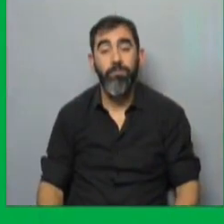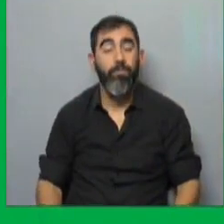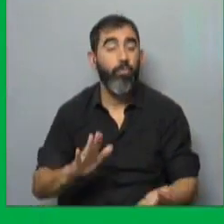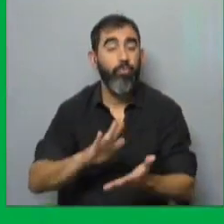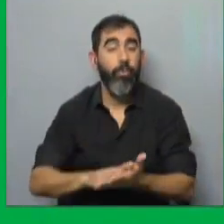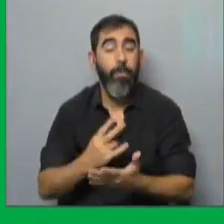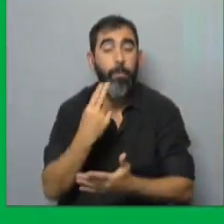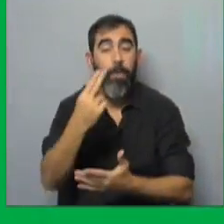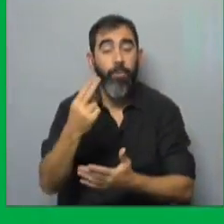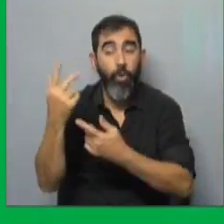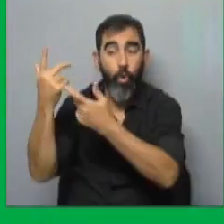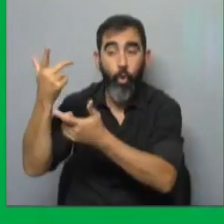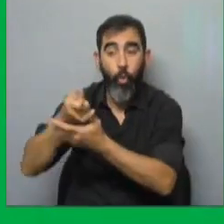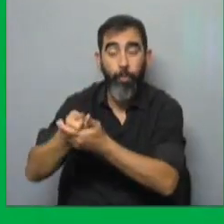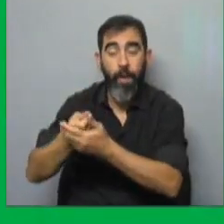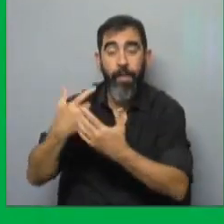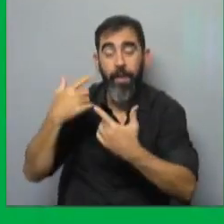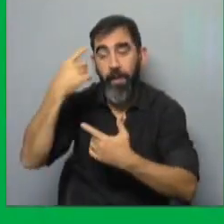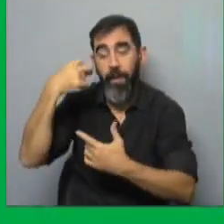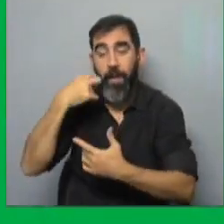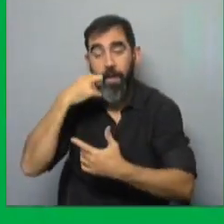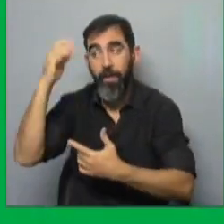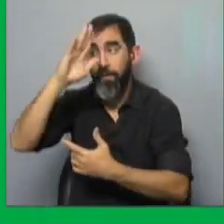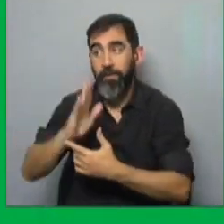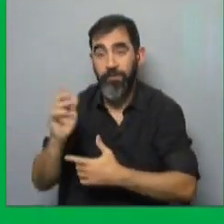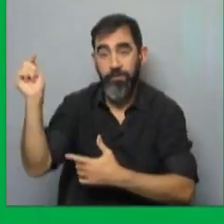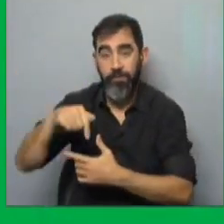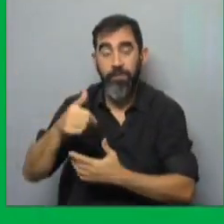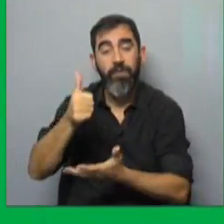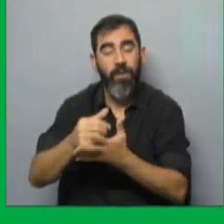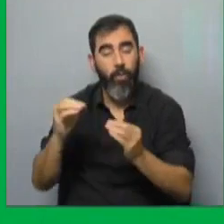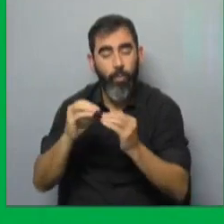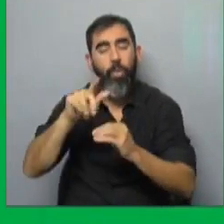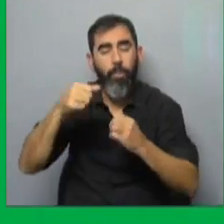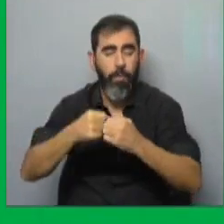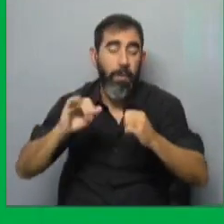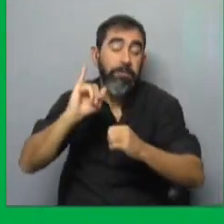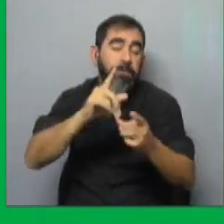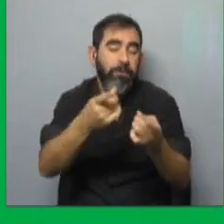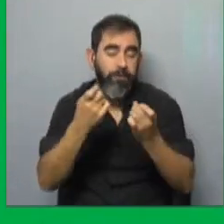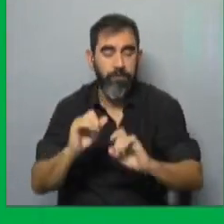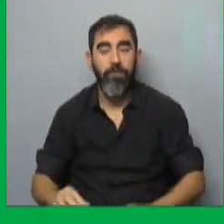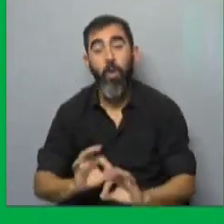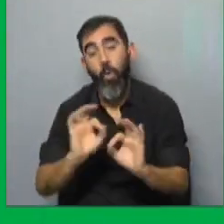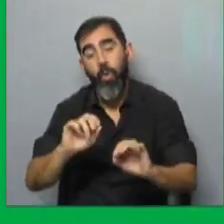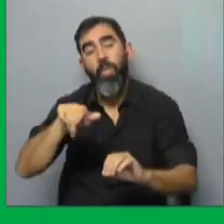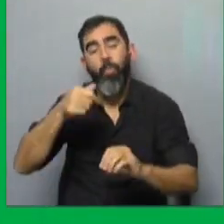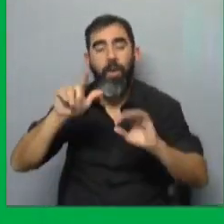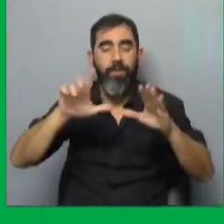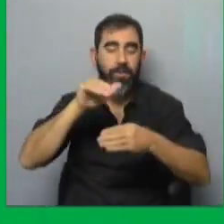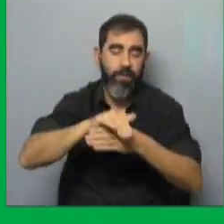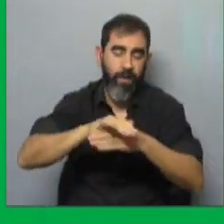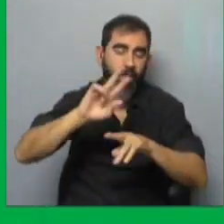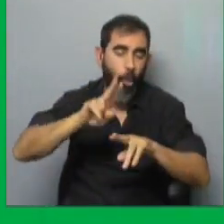sobre la habilitación de importación de carne desde Brasil. Allí está Diego Martín y vamos a volver, si lo considera más adelante, si no, como siempre decimos, a las